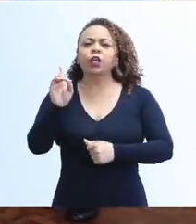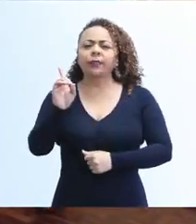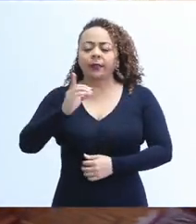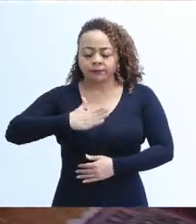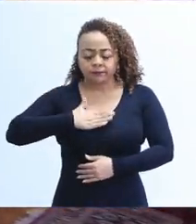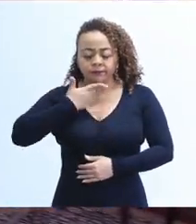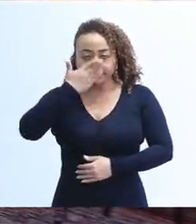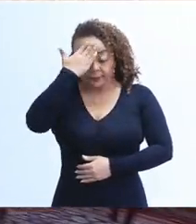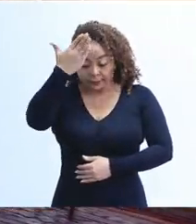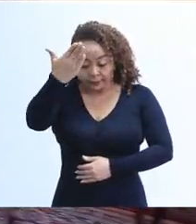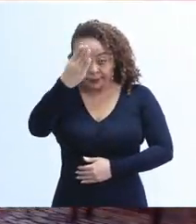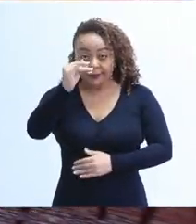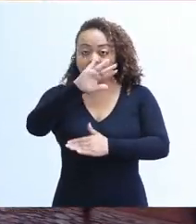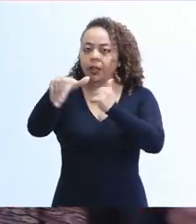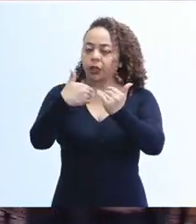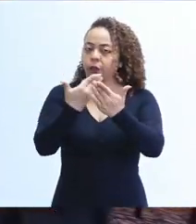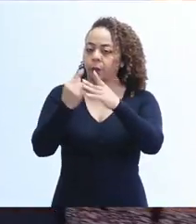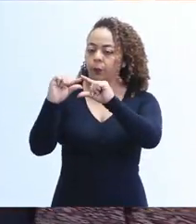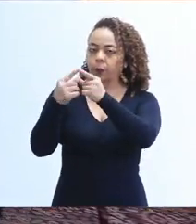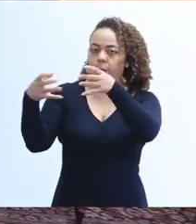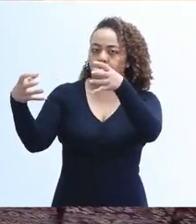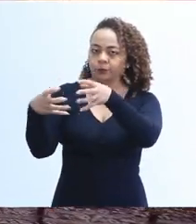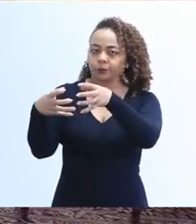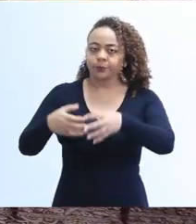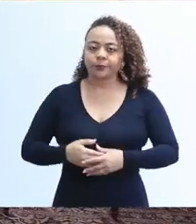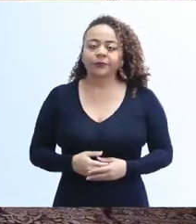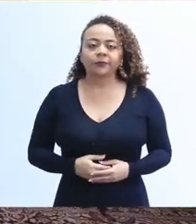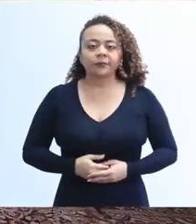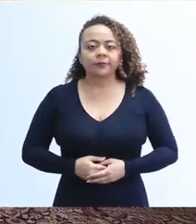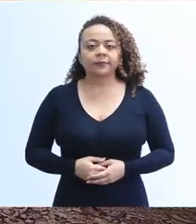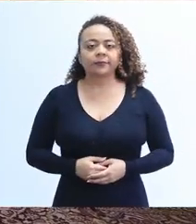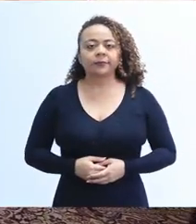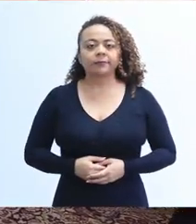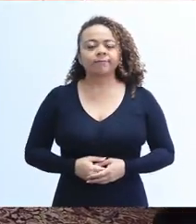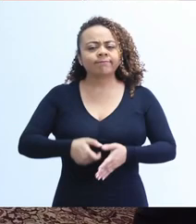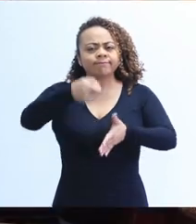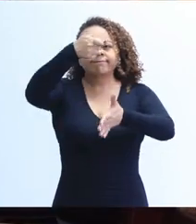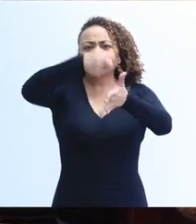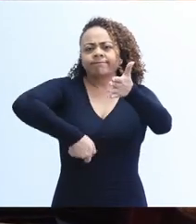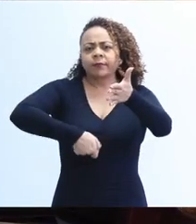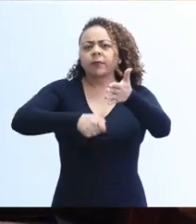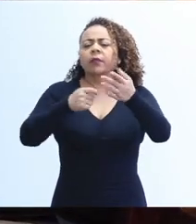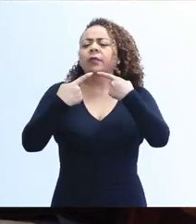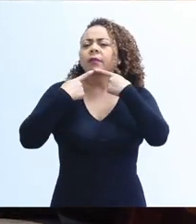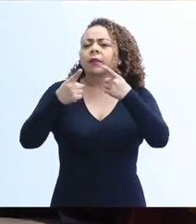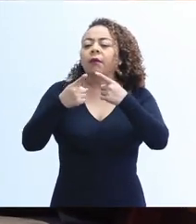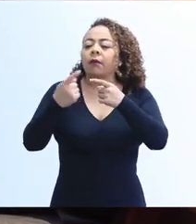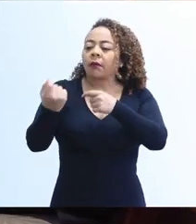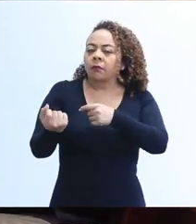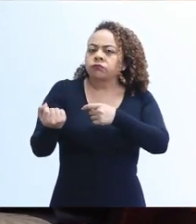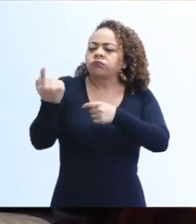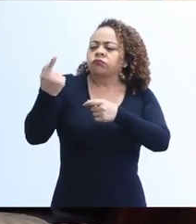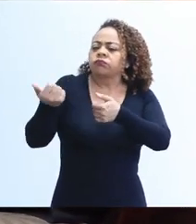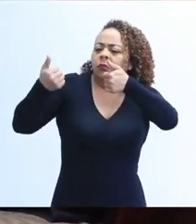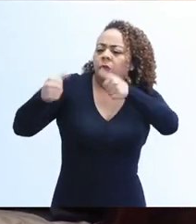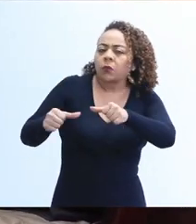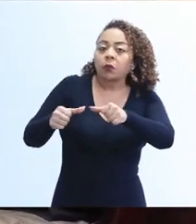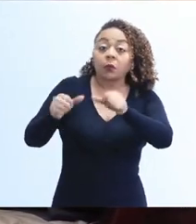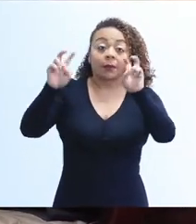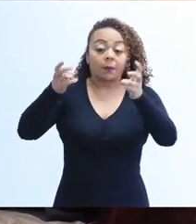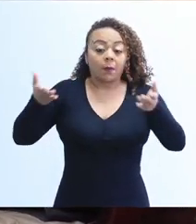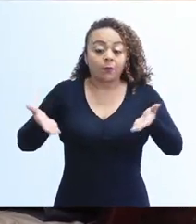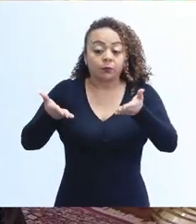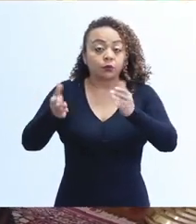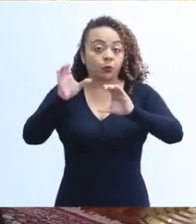de Arabia Saudita y toda su delegación, donde se firmó un memorando de entendimiento en materia de